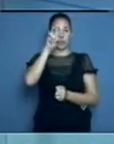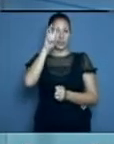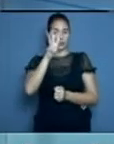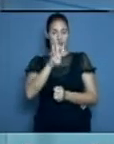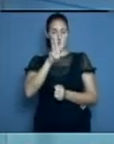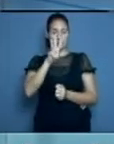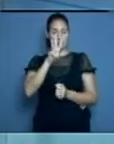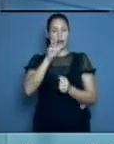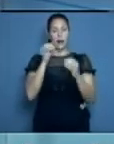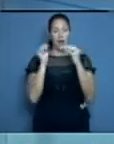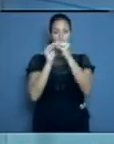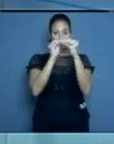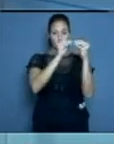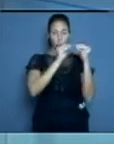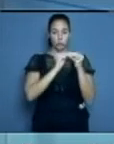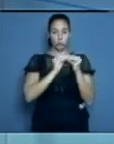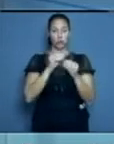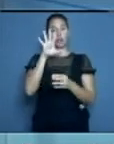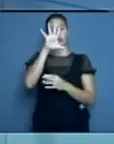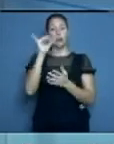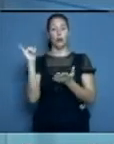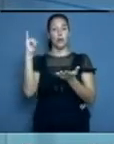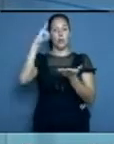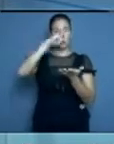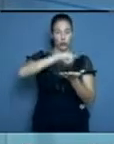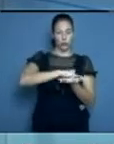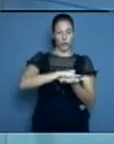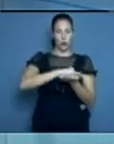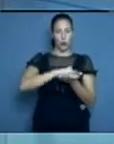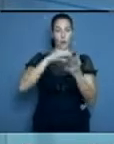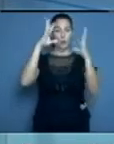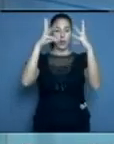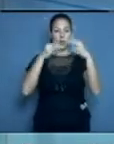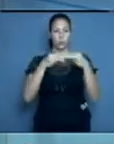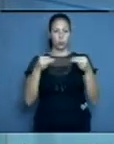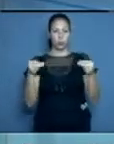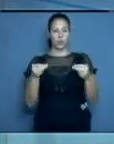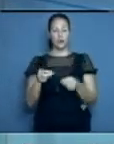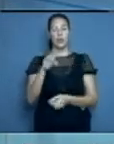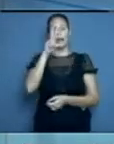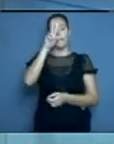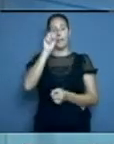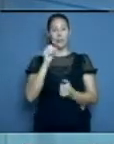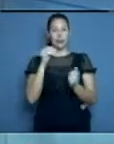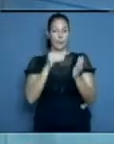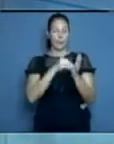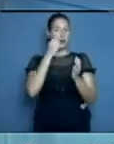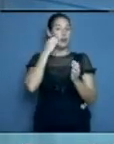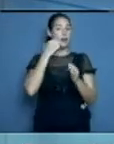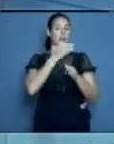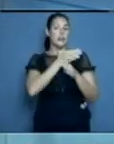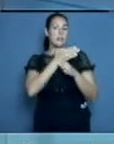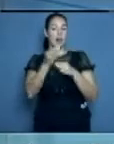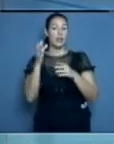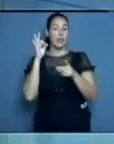5 importados para un acumulado de 20.451 contagiados desde el inicio de la pandemia, desde el reporte del